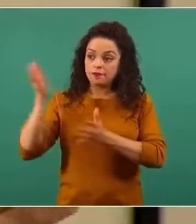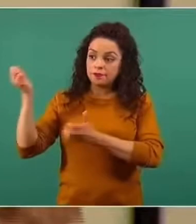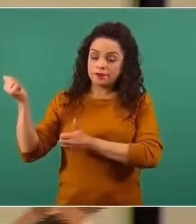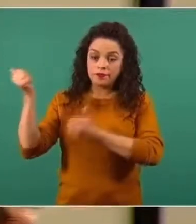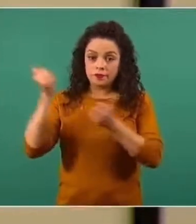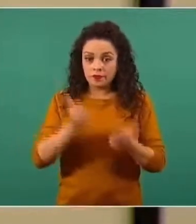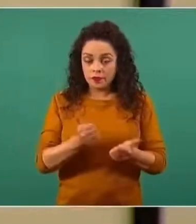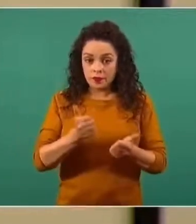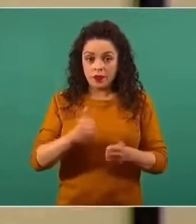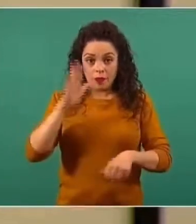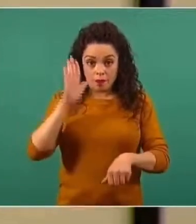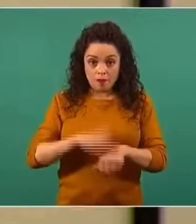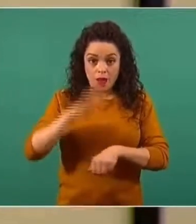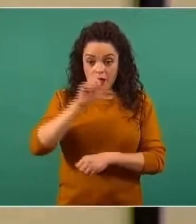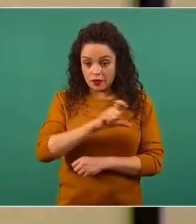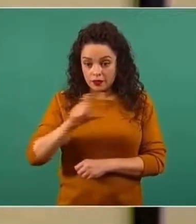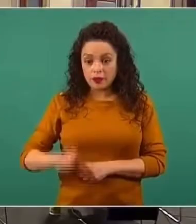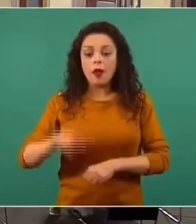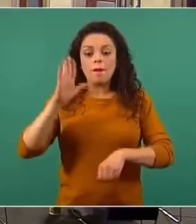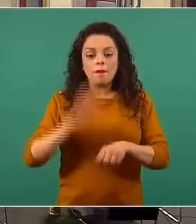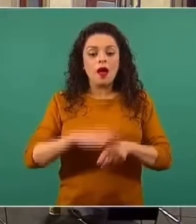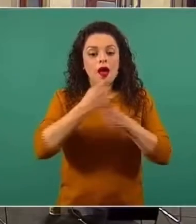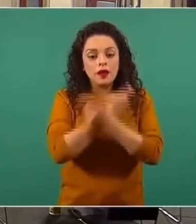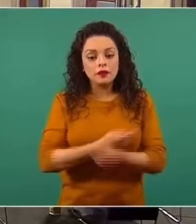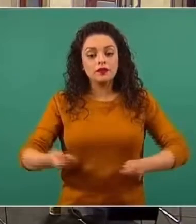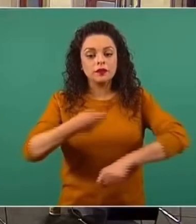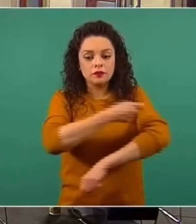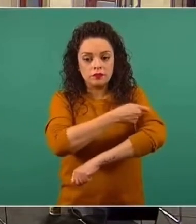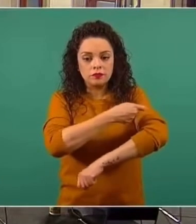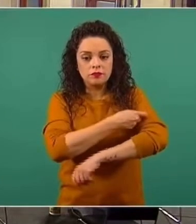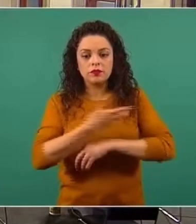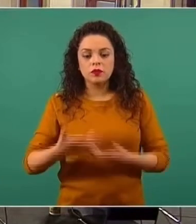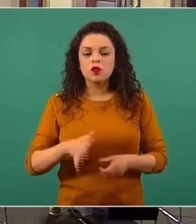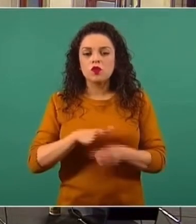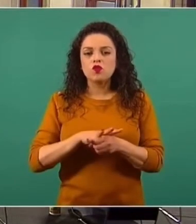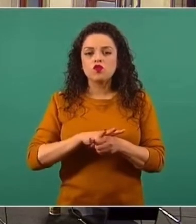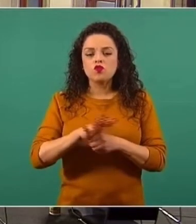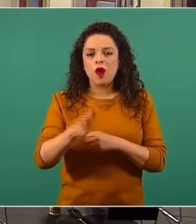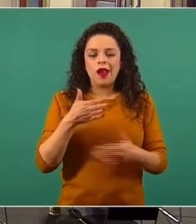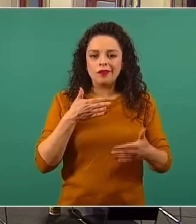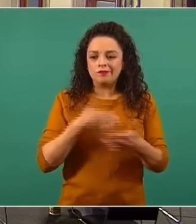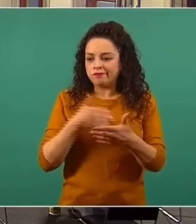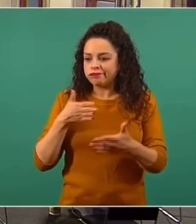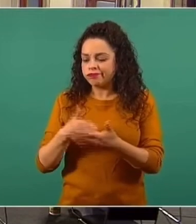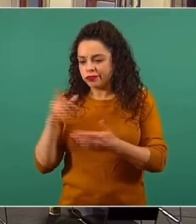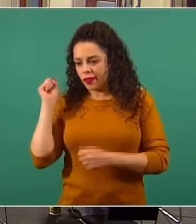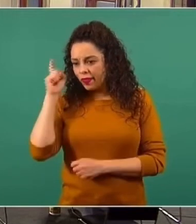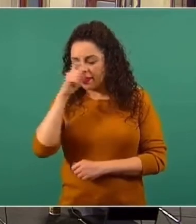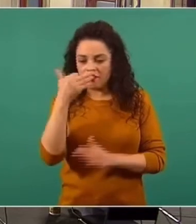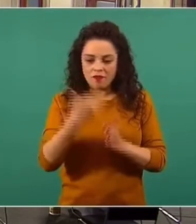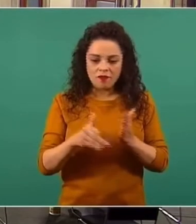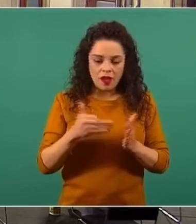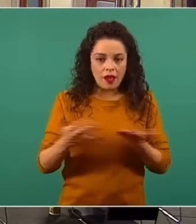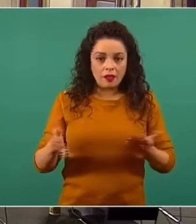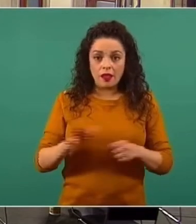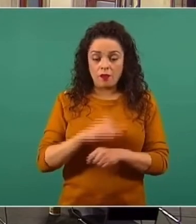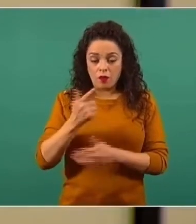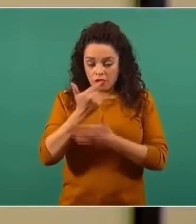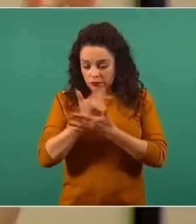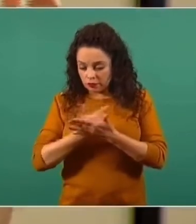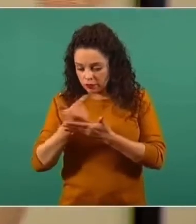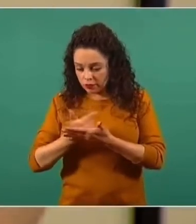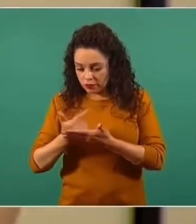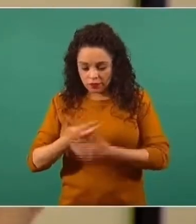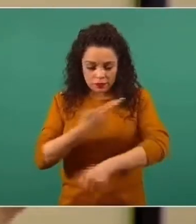aplicadas diariamente cabría… Habría… más bien, ¿cuáles son como los retos que quedan en la logística? Sabemos que la logística del